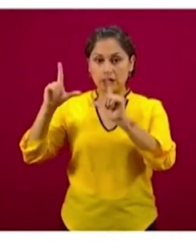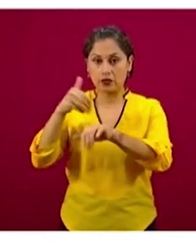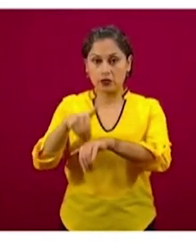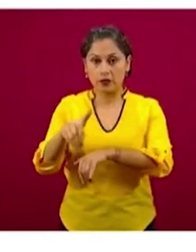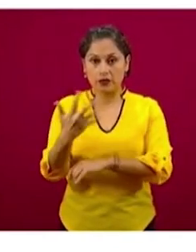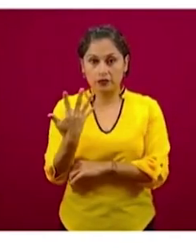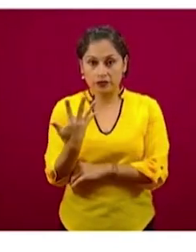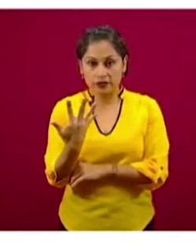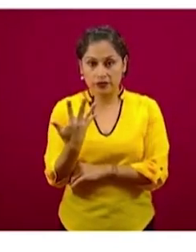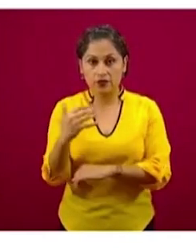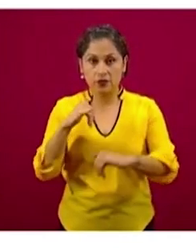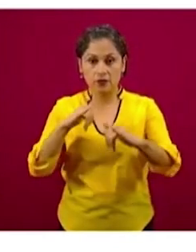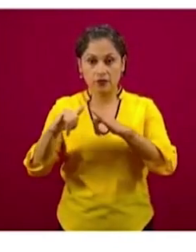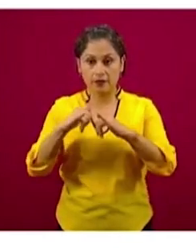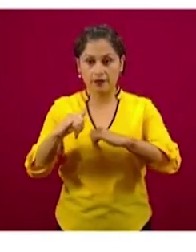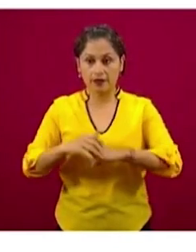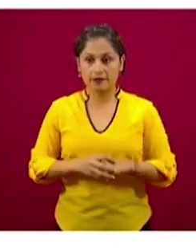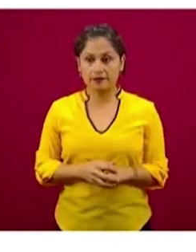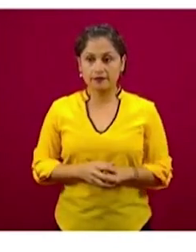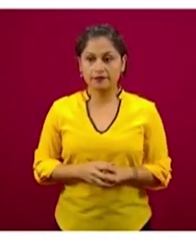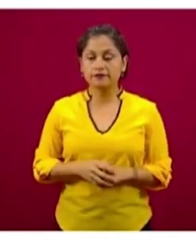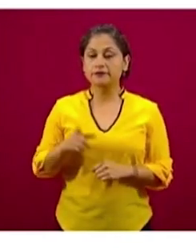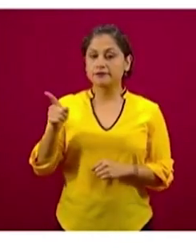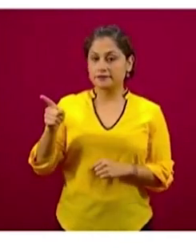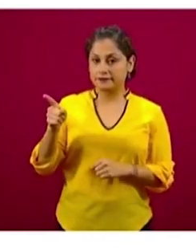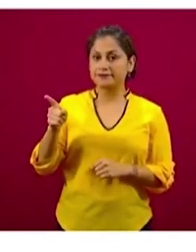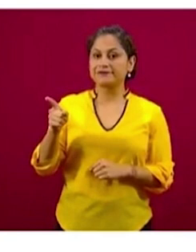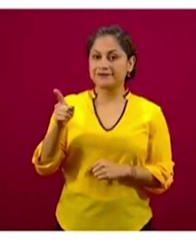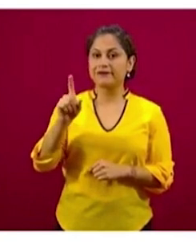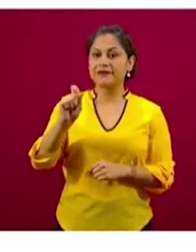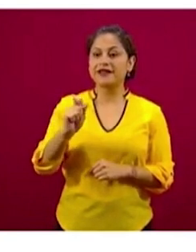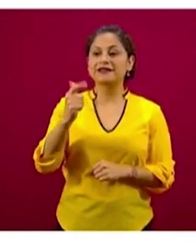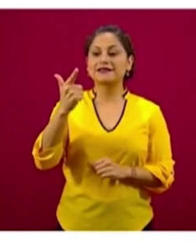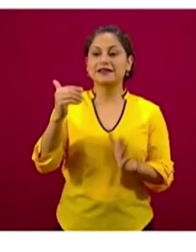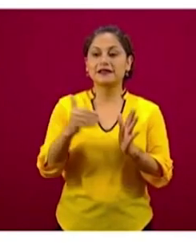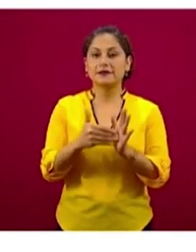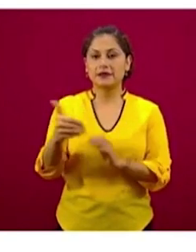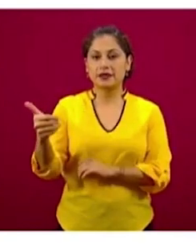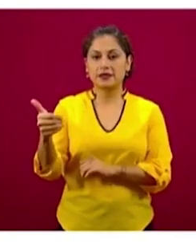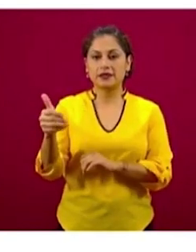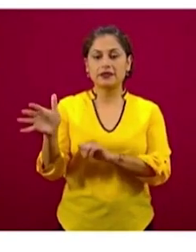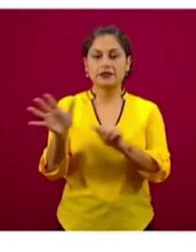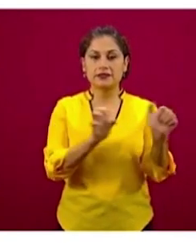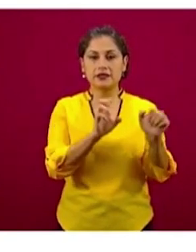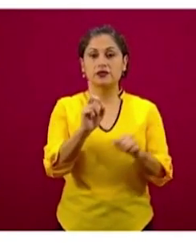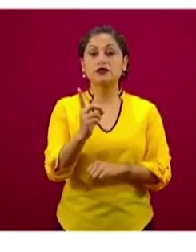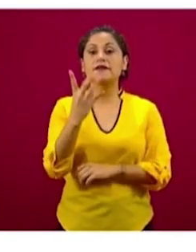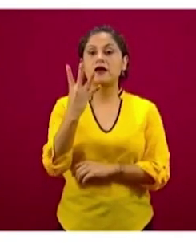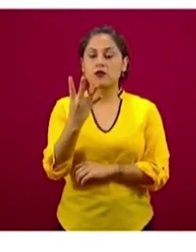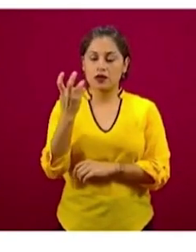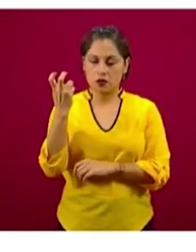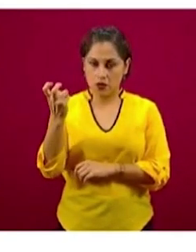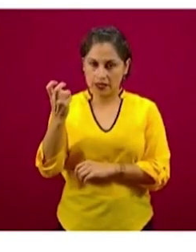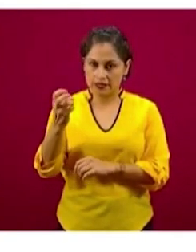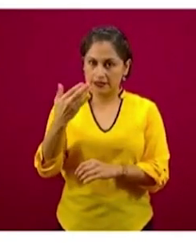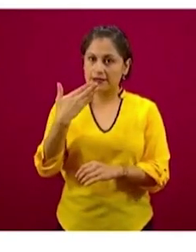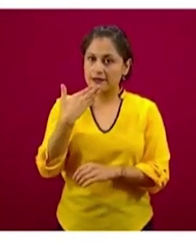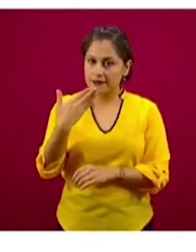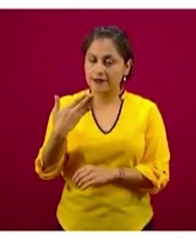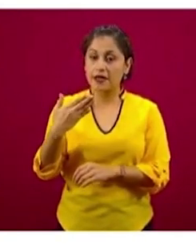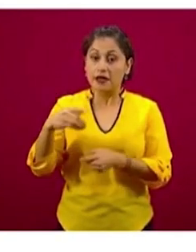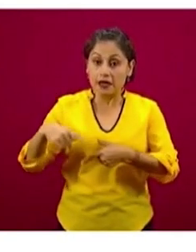la del mapa, una antes, debe ser 27.634. Es simplemente un error de